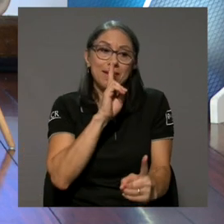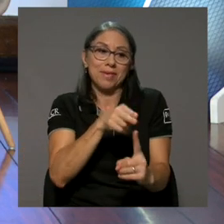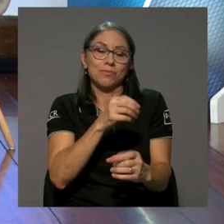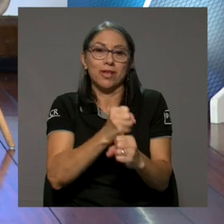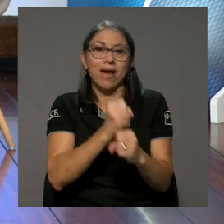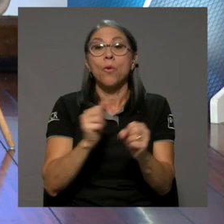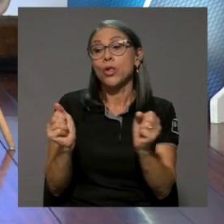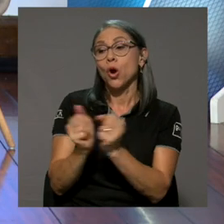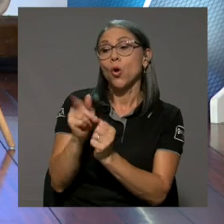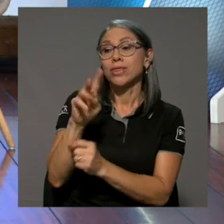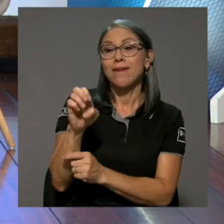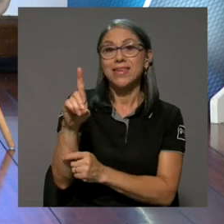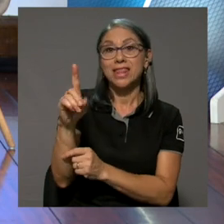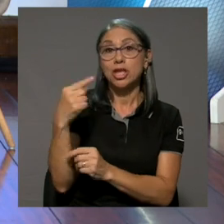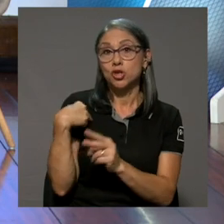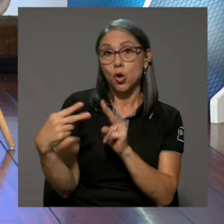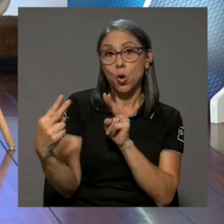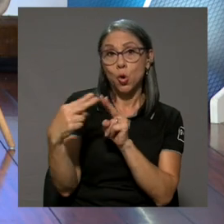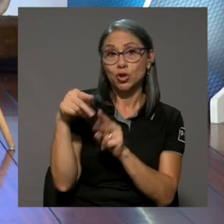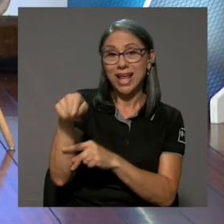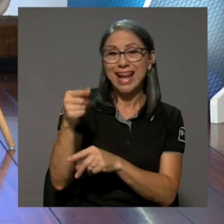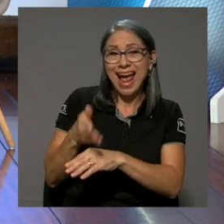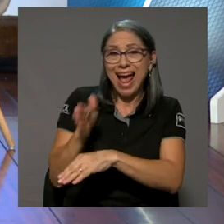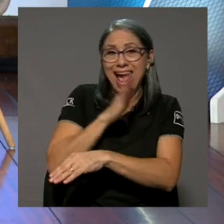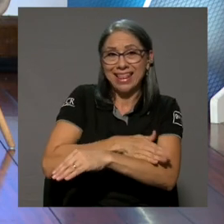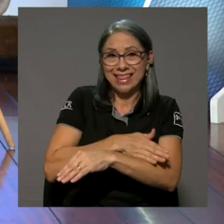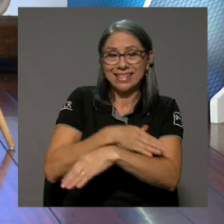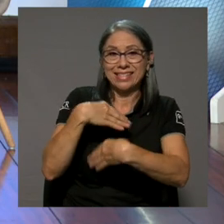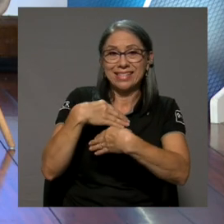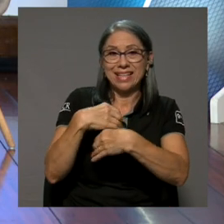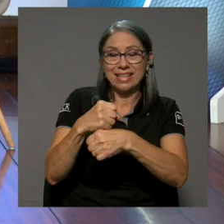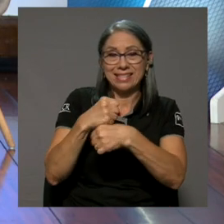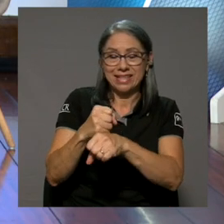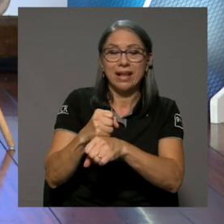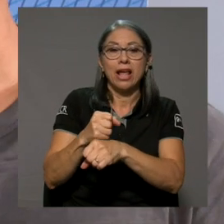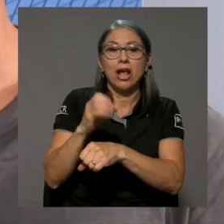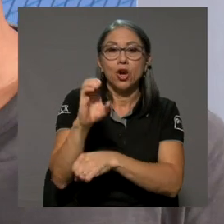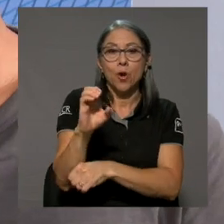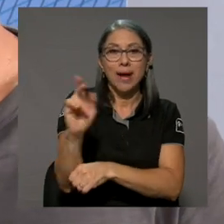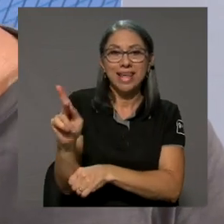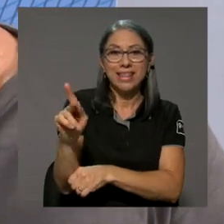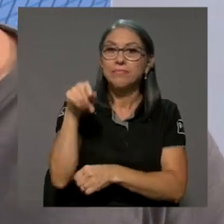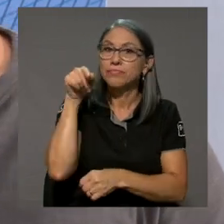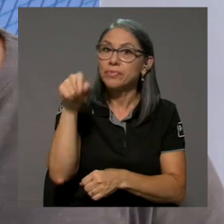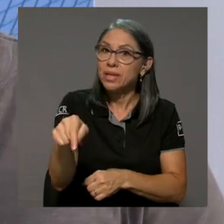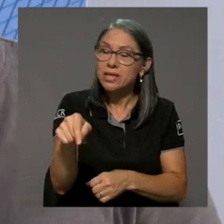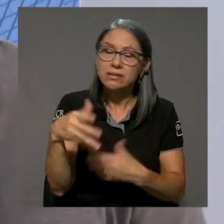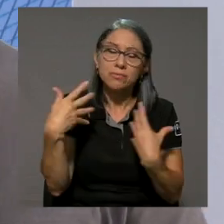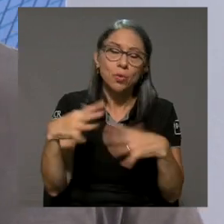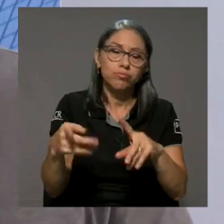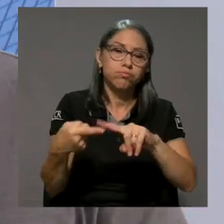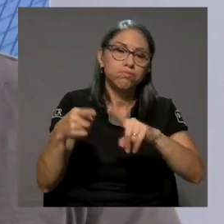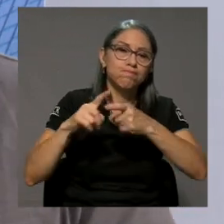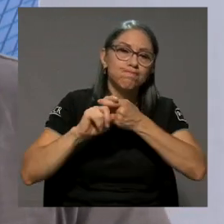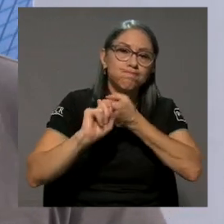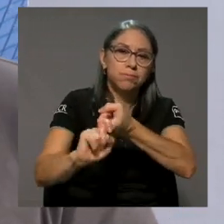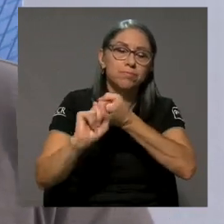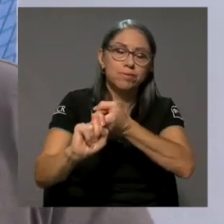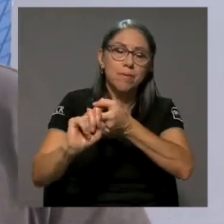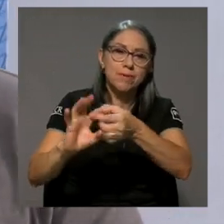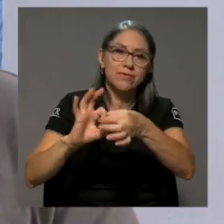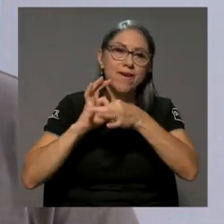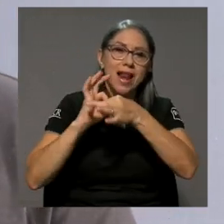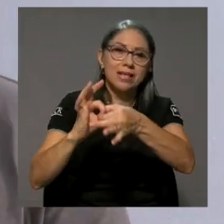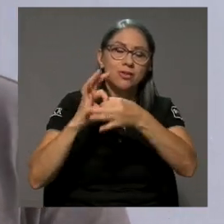Con David lo conocí justo antes de producir Chroma Kid y eso se ha convertido en una gran